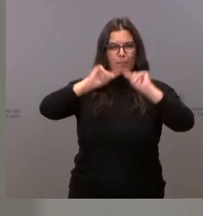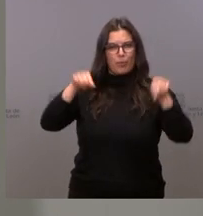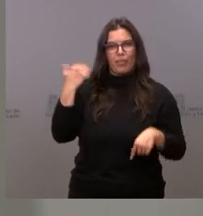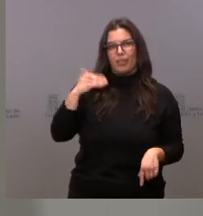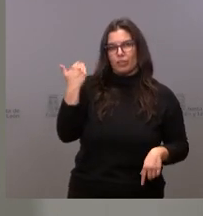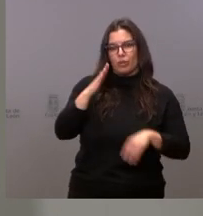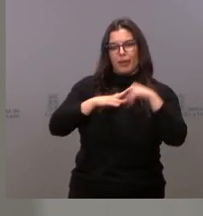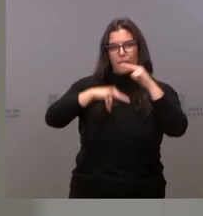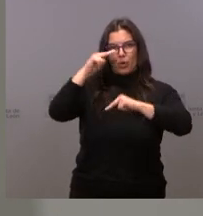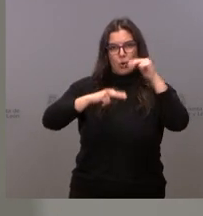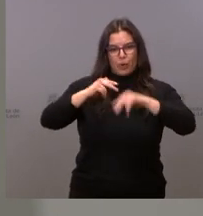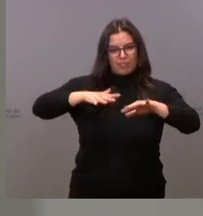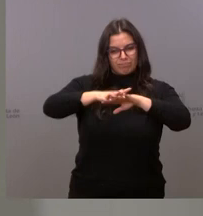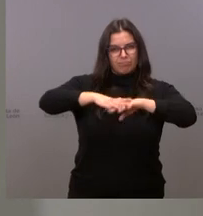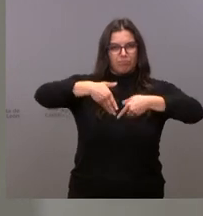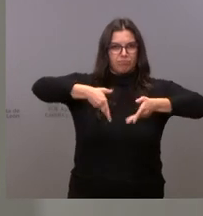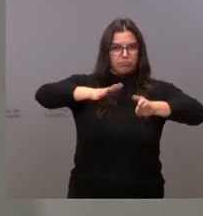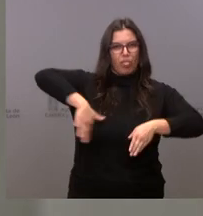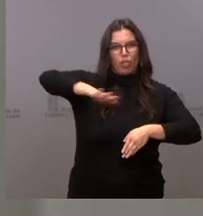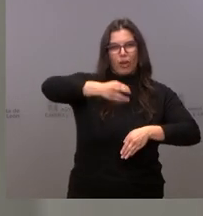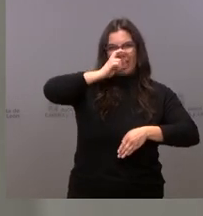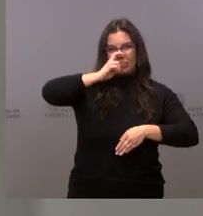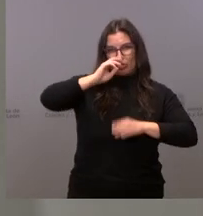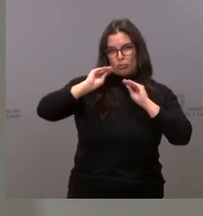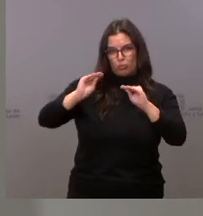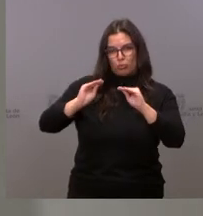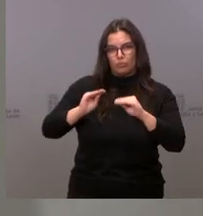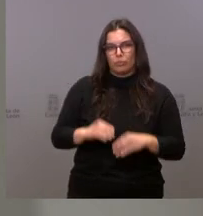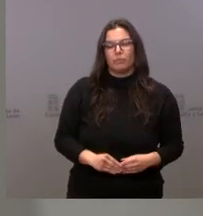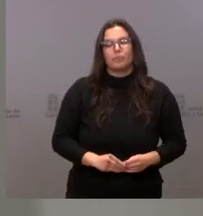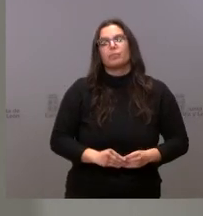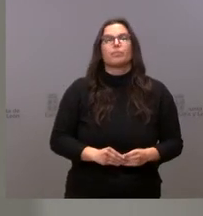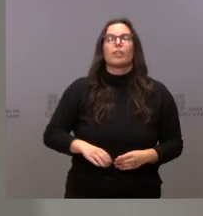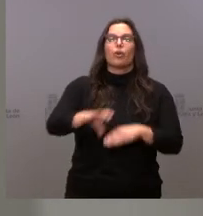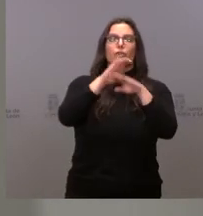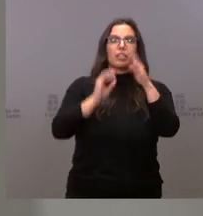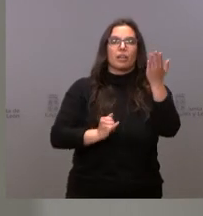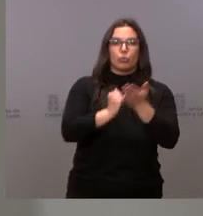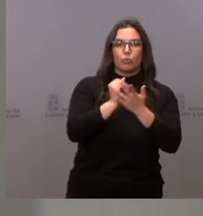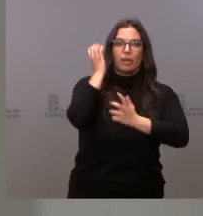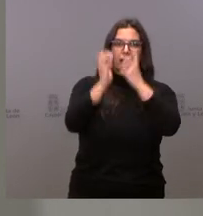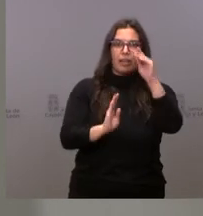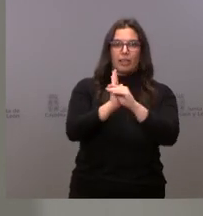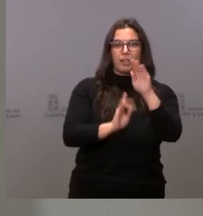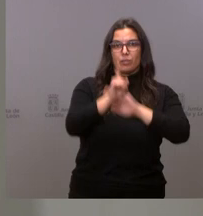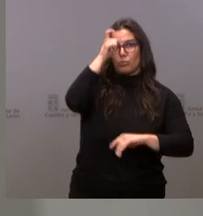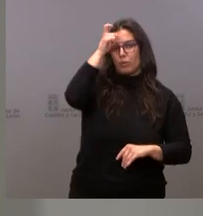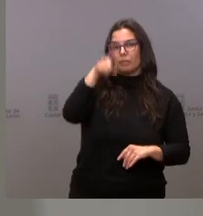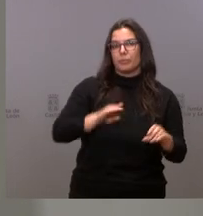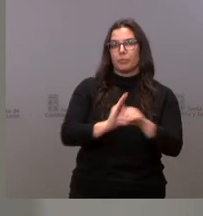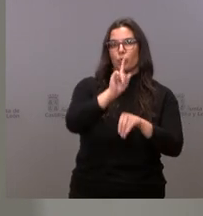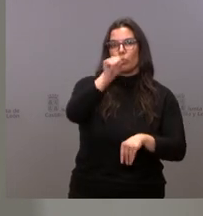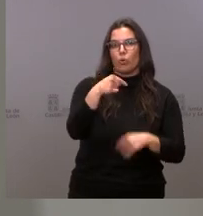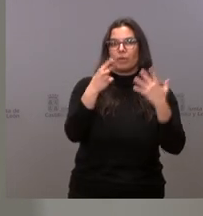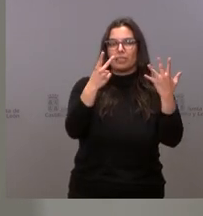de urbanización de su casco histórico. La Consejería de Agricultura, Ganadería y Desarrollo Rural destina una inversión de 1